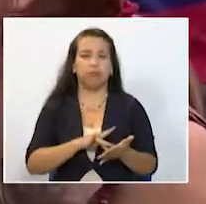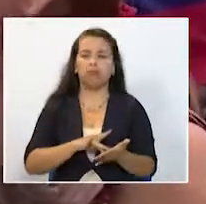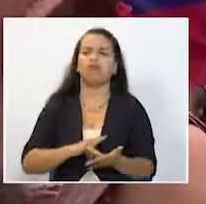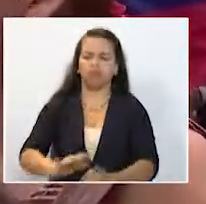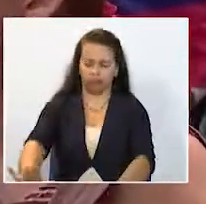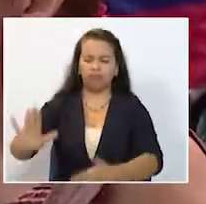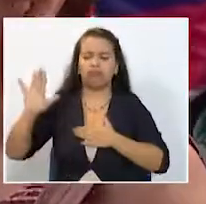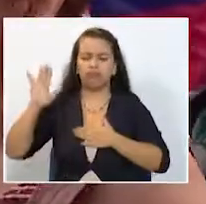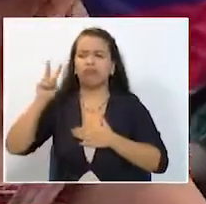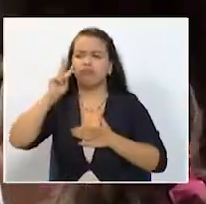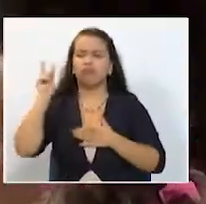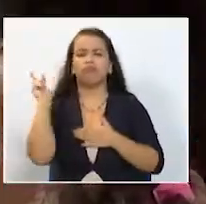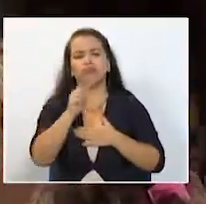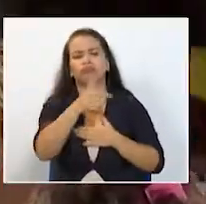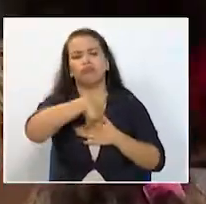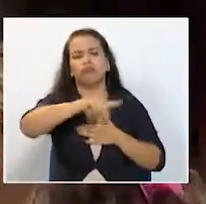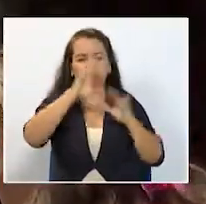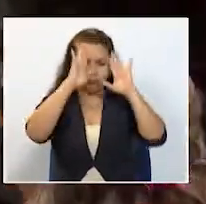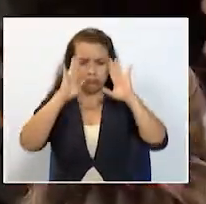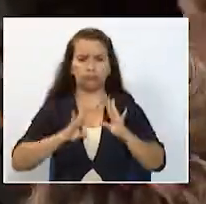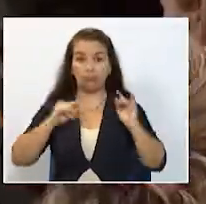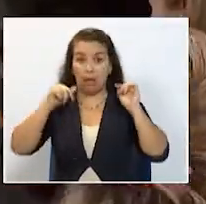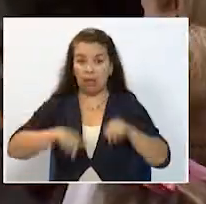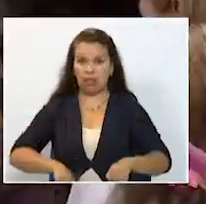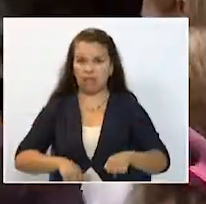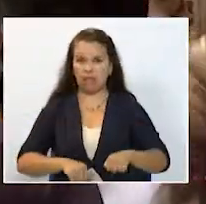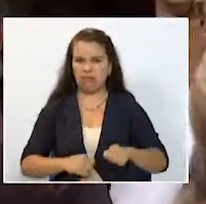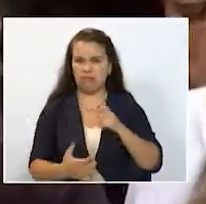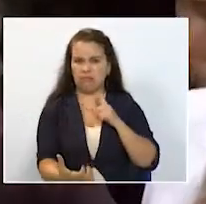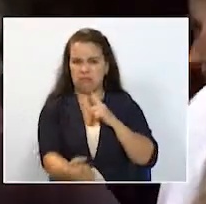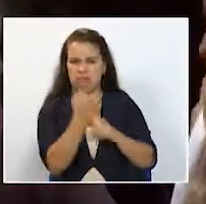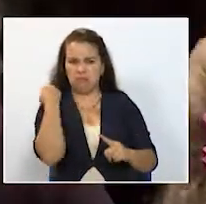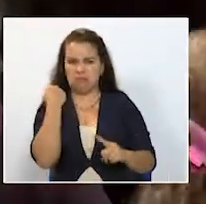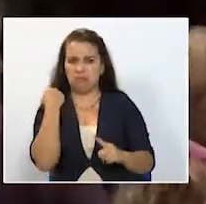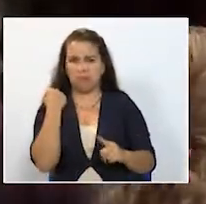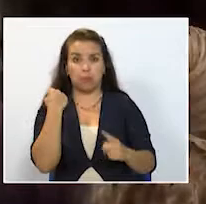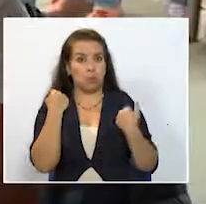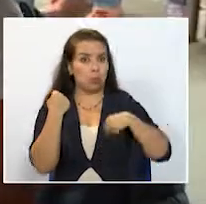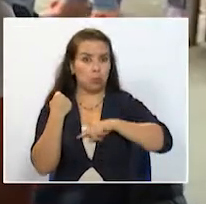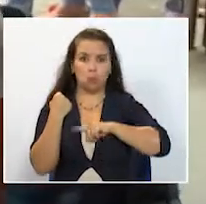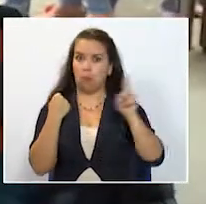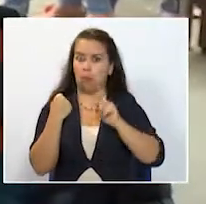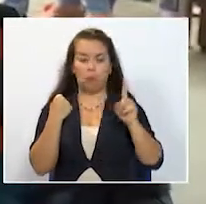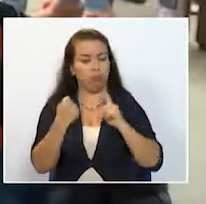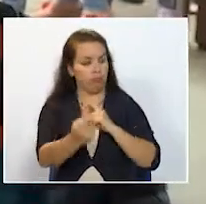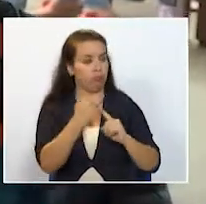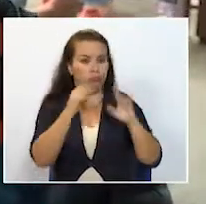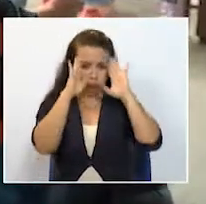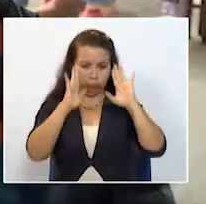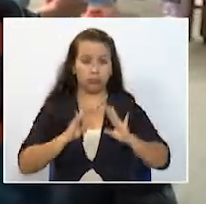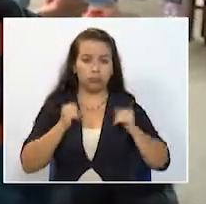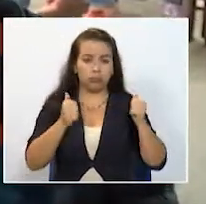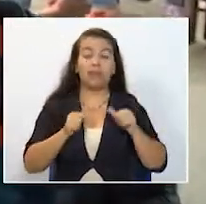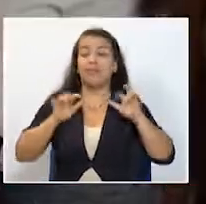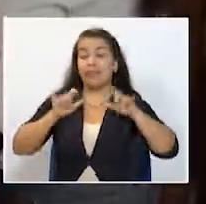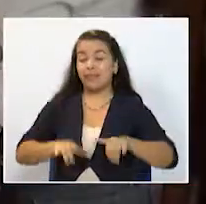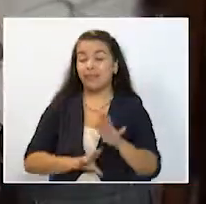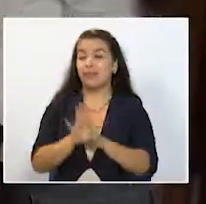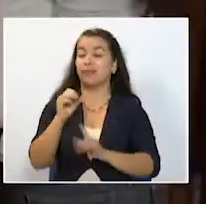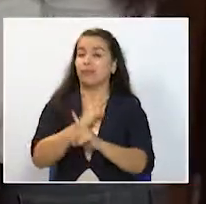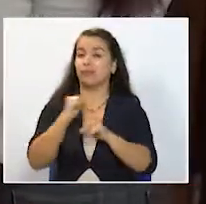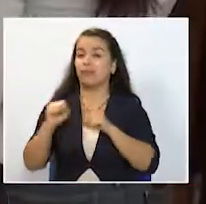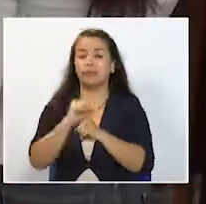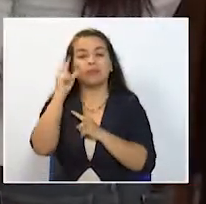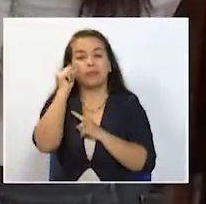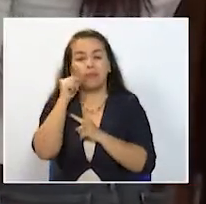ello no podemos decir que acá hay xenofobia ni nada por el estilo por lo menos nosotros no lo hemos sentido en esa forma a través de la Secretaría de Desarrollo Social de Pereira